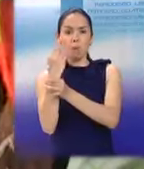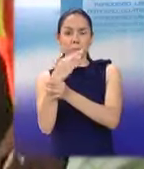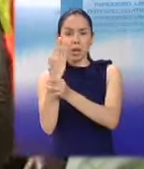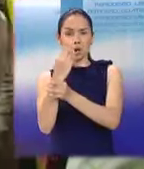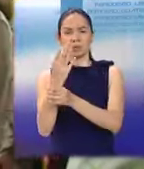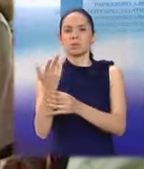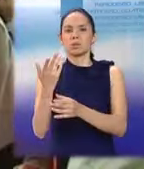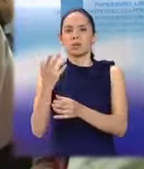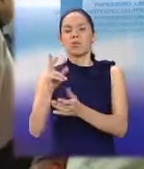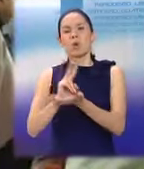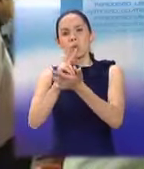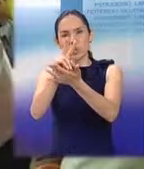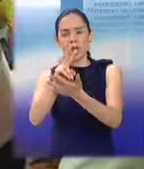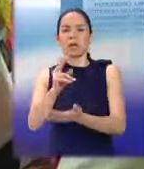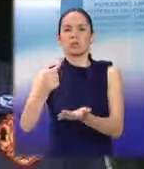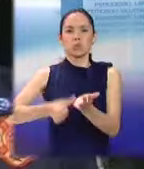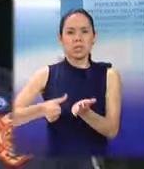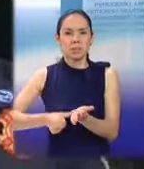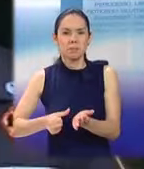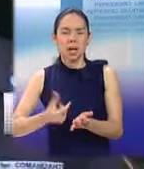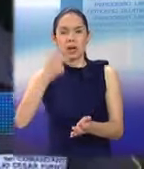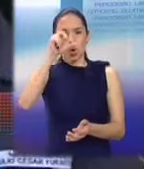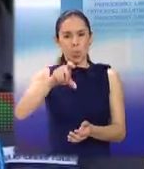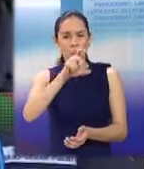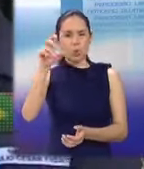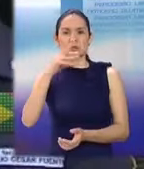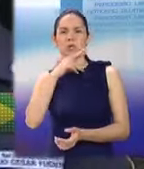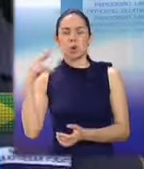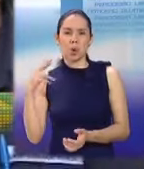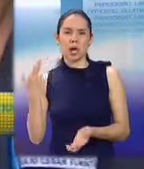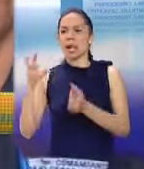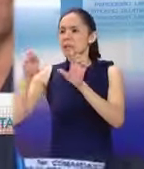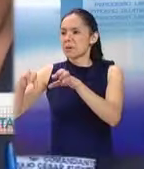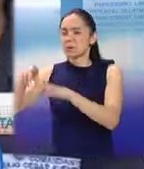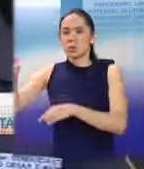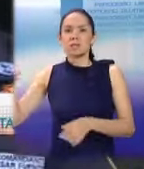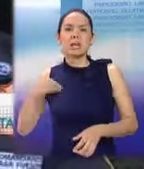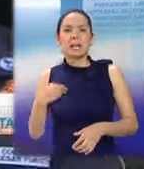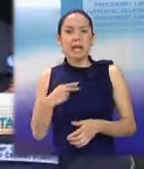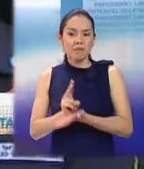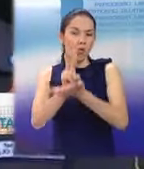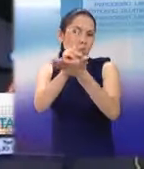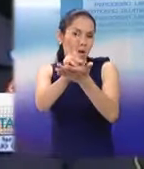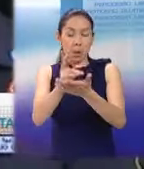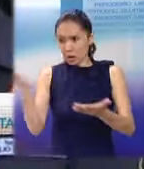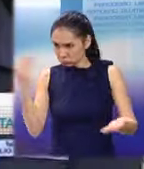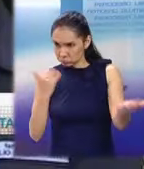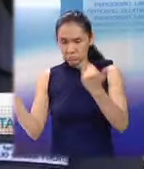socorro e instituciones de primera respuesta. El Comando Incidentes se aplica en accidentes